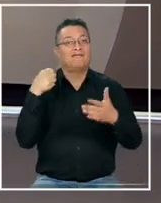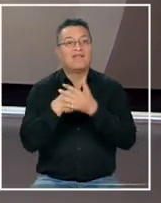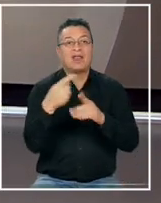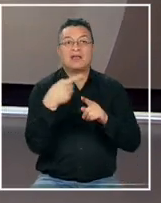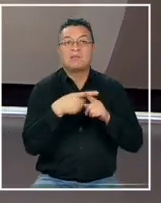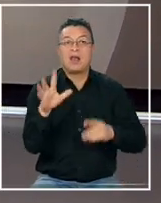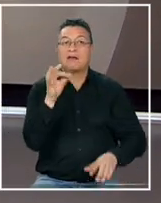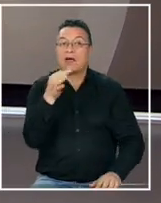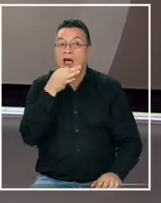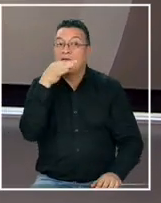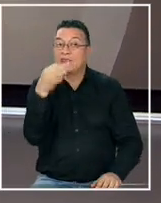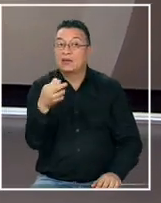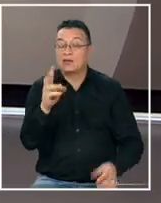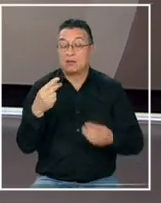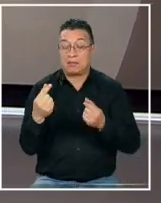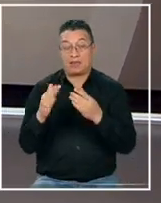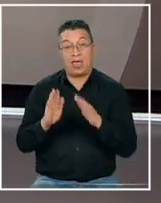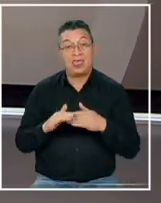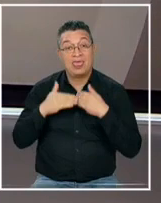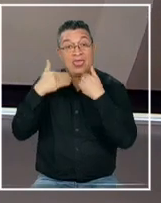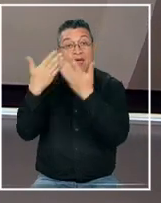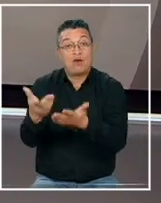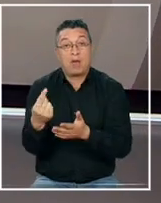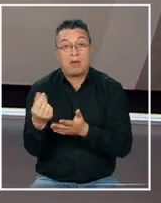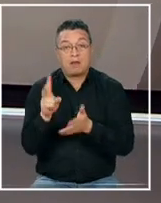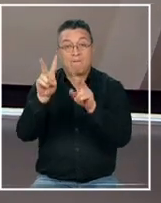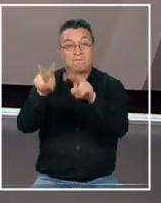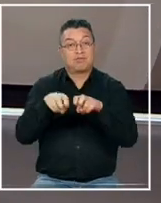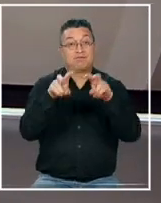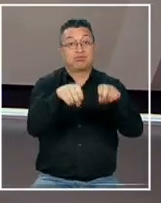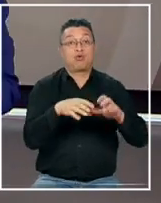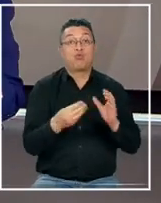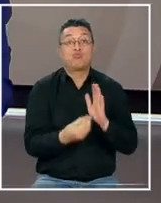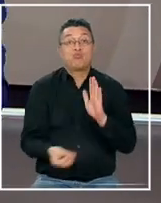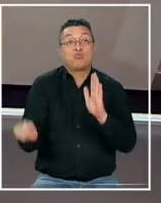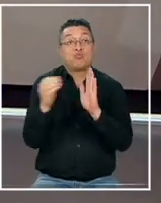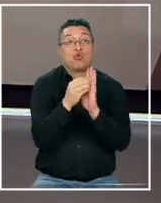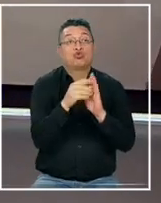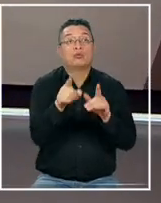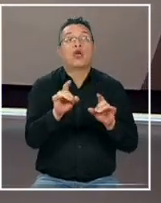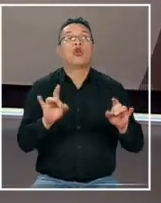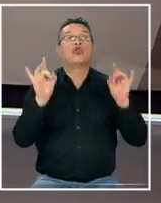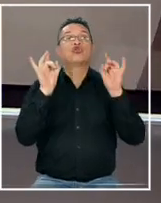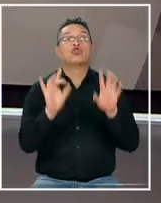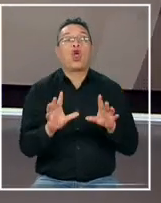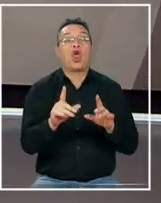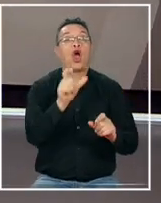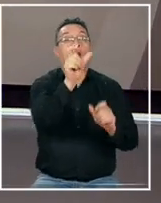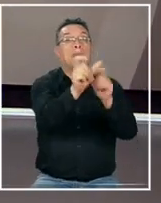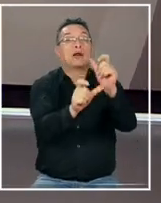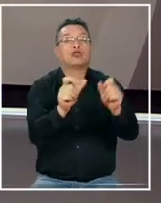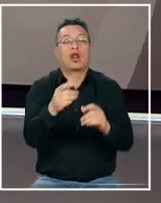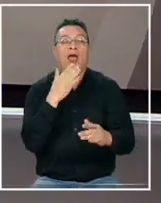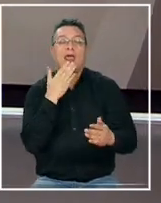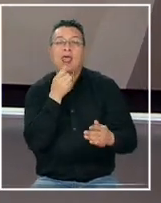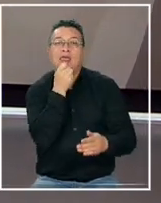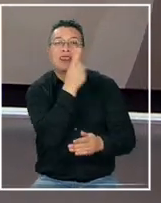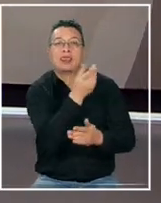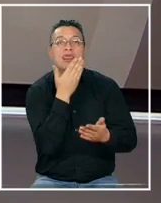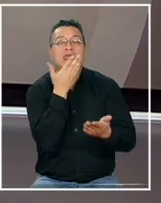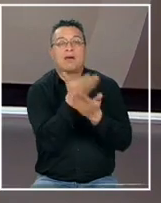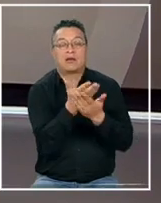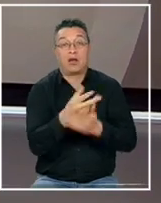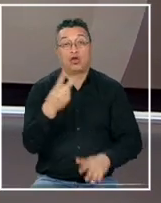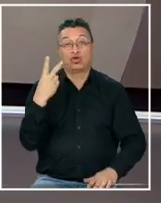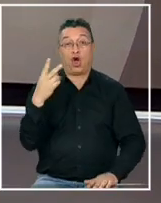asegurara que eventuales devoluciones por cobros en exceso serían solo para aquellos que demandaron. Bueno, de